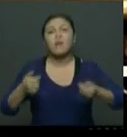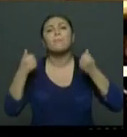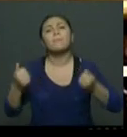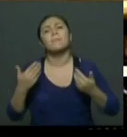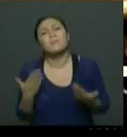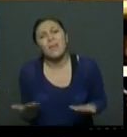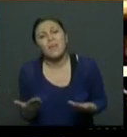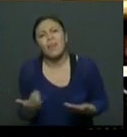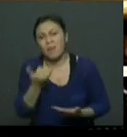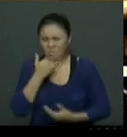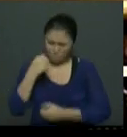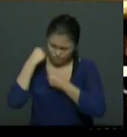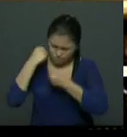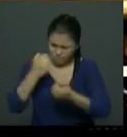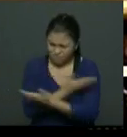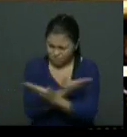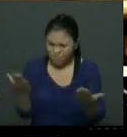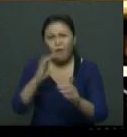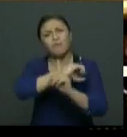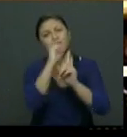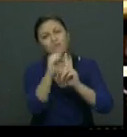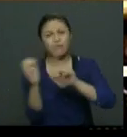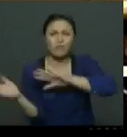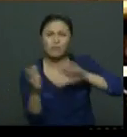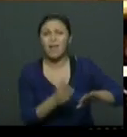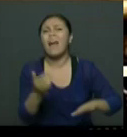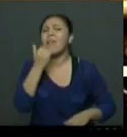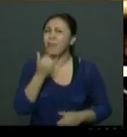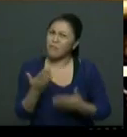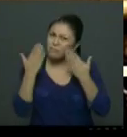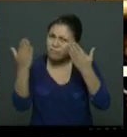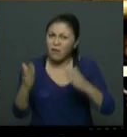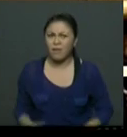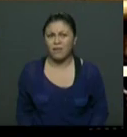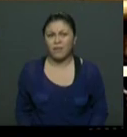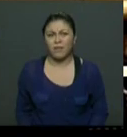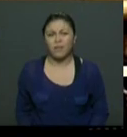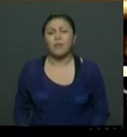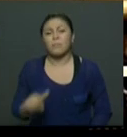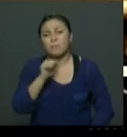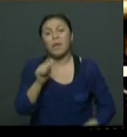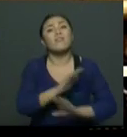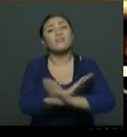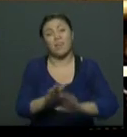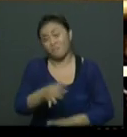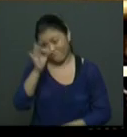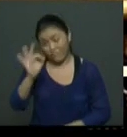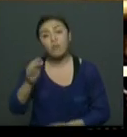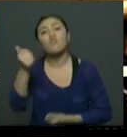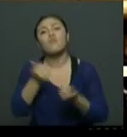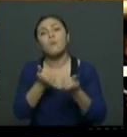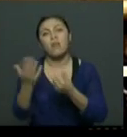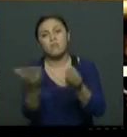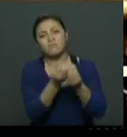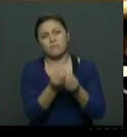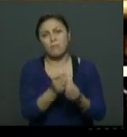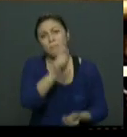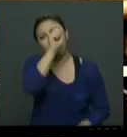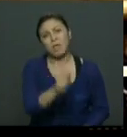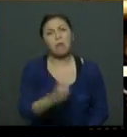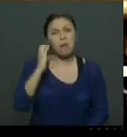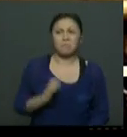la protesta social, con la estigmatización de esta protesta social que termina derivando en una apatía del ciudadano hacia la